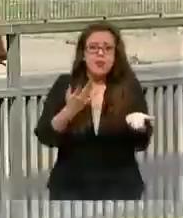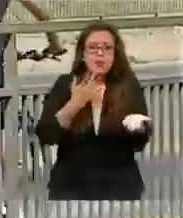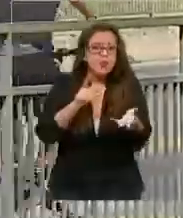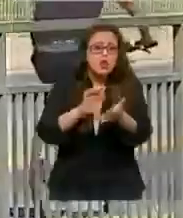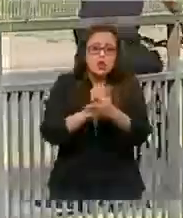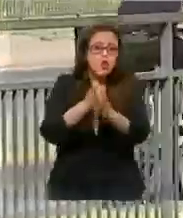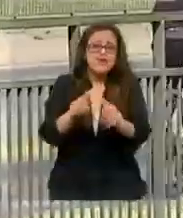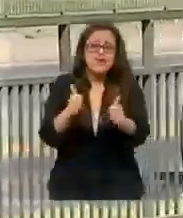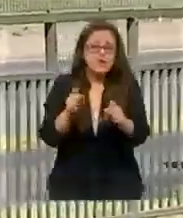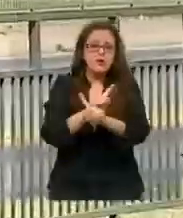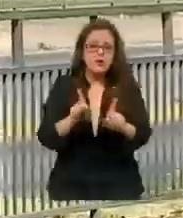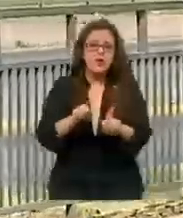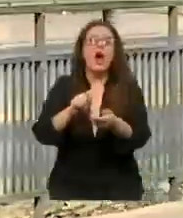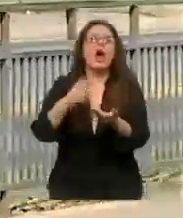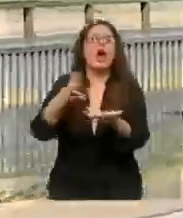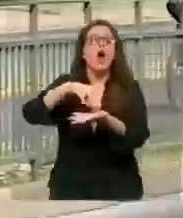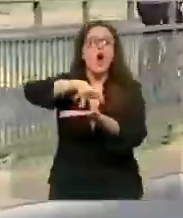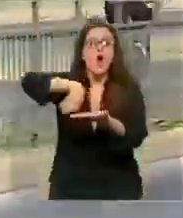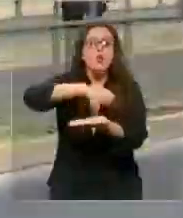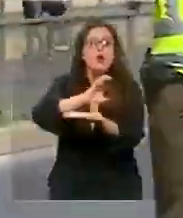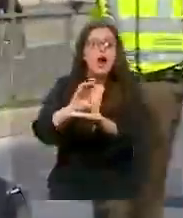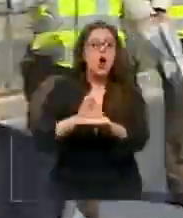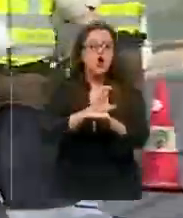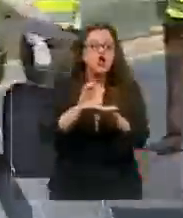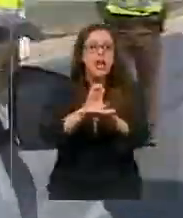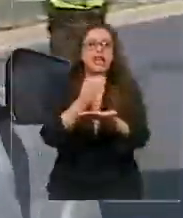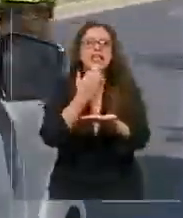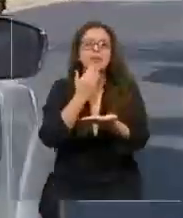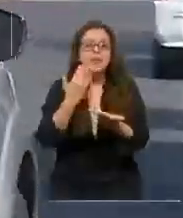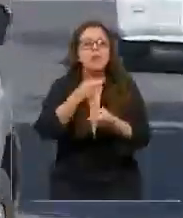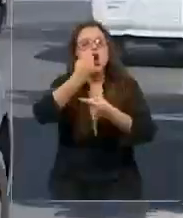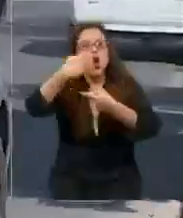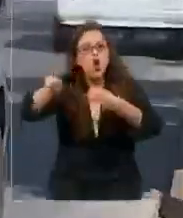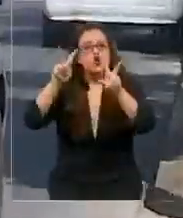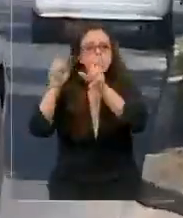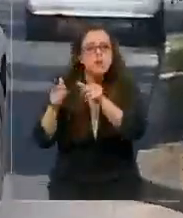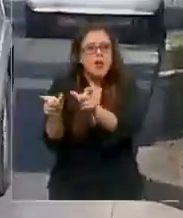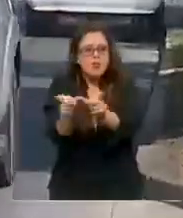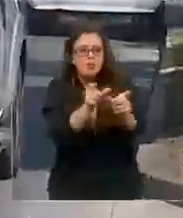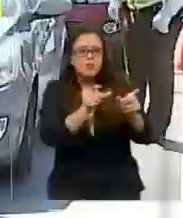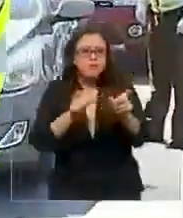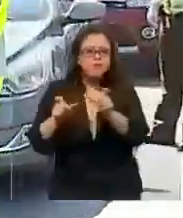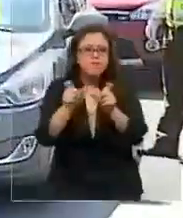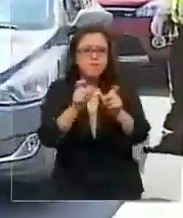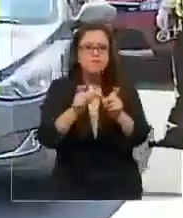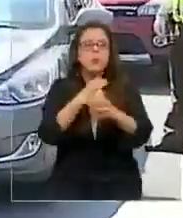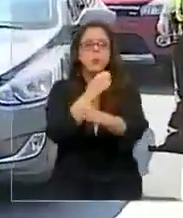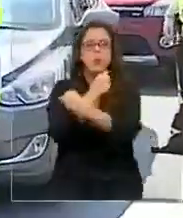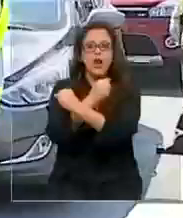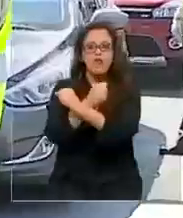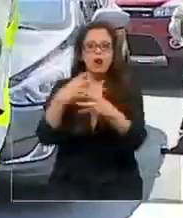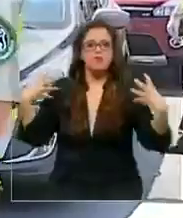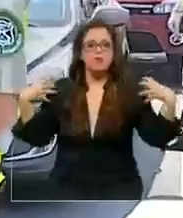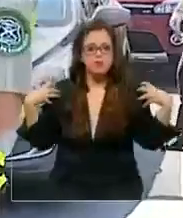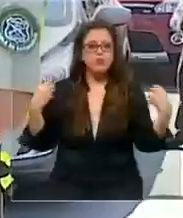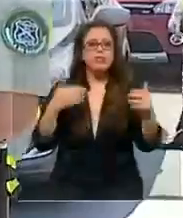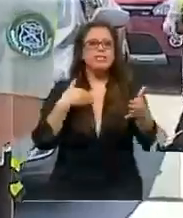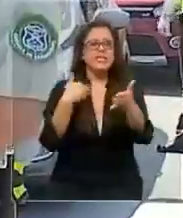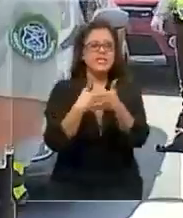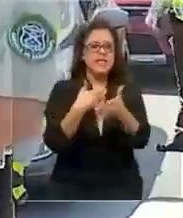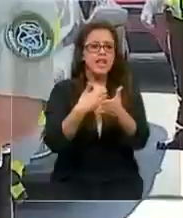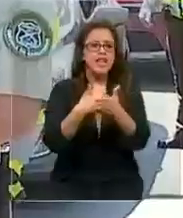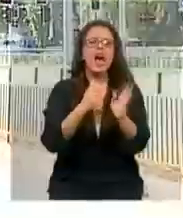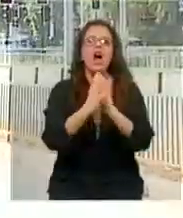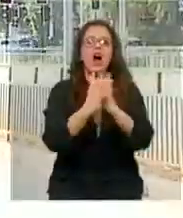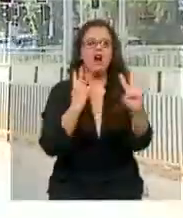están bien. En la comuna de Conchalí se instaló también este domingo otro punto de fiscalización por parte de carabineros en las cercanías